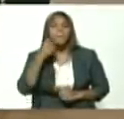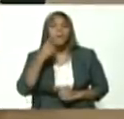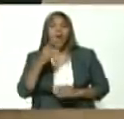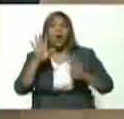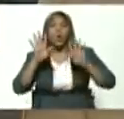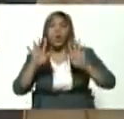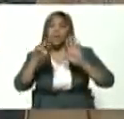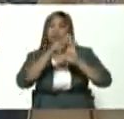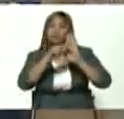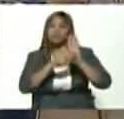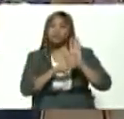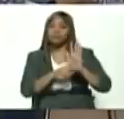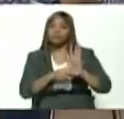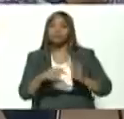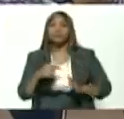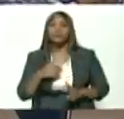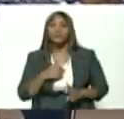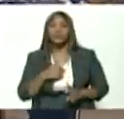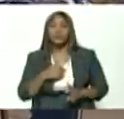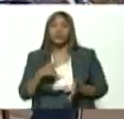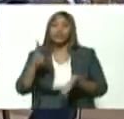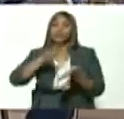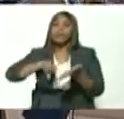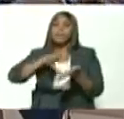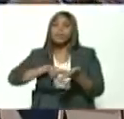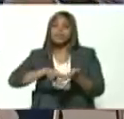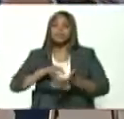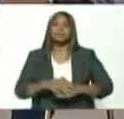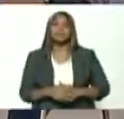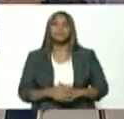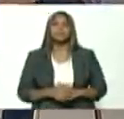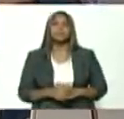nueve puntos yo voy a remarcarlo